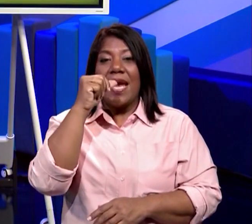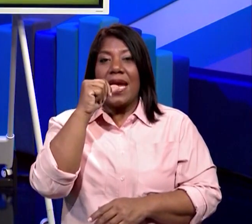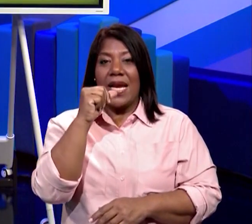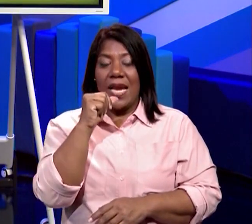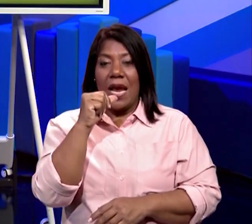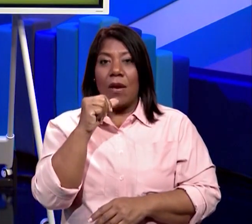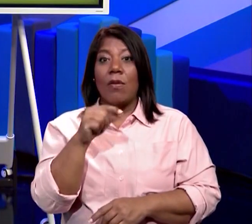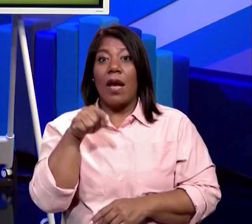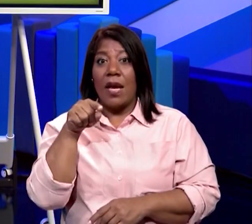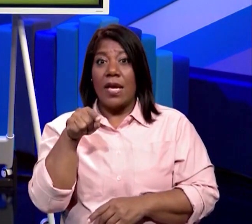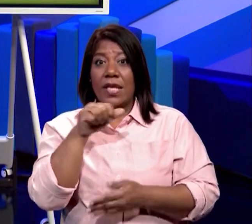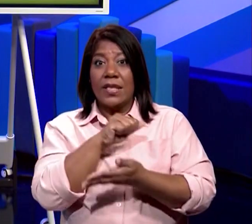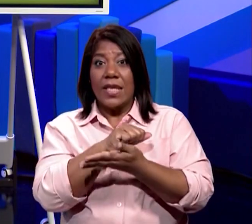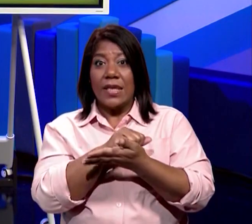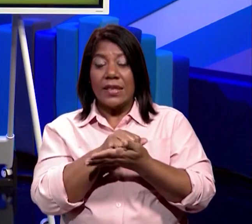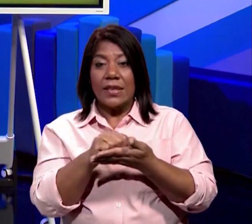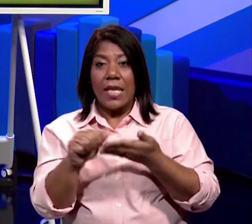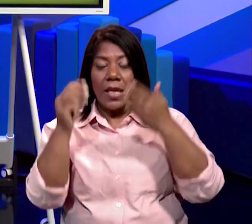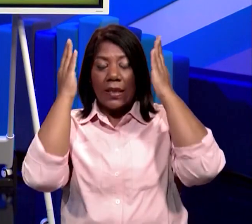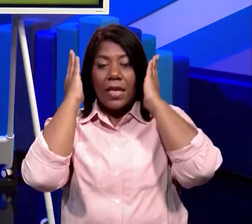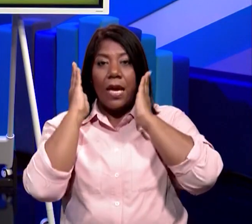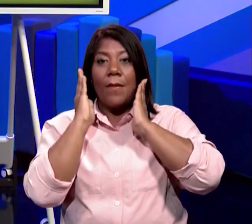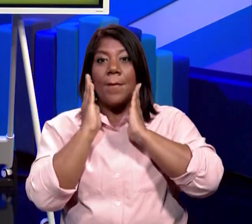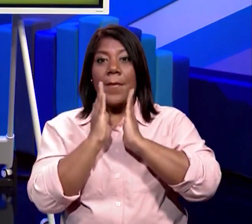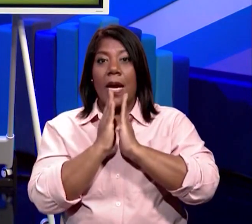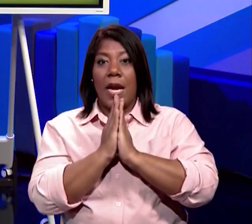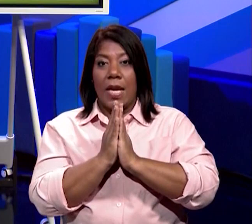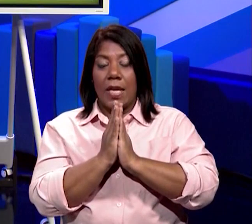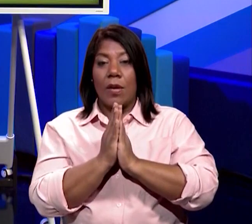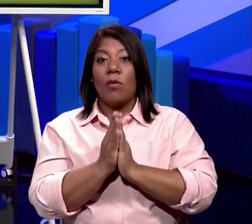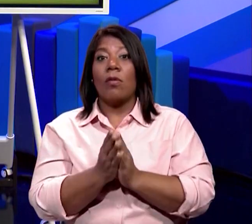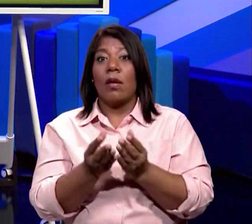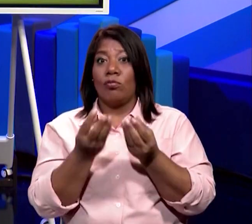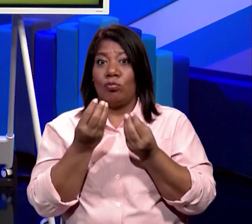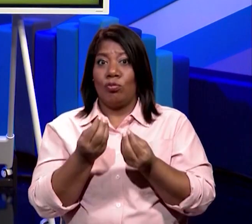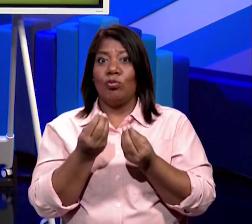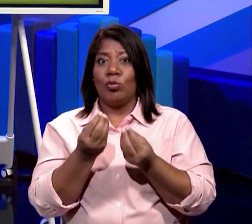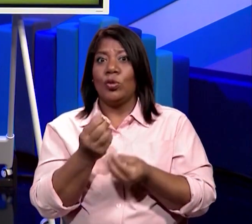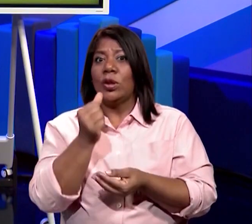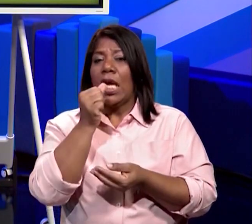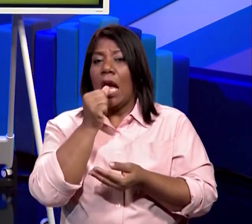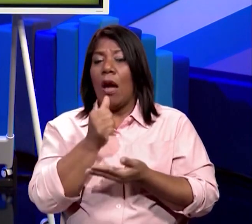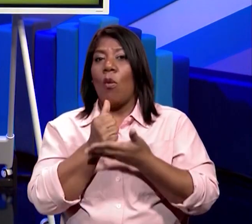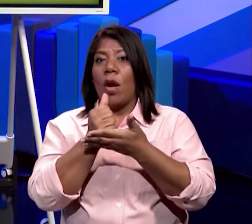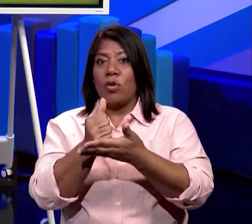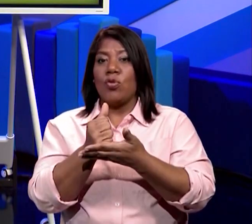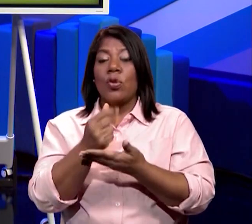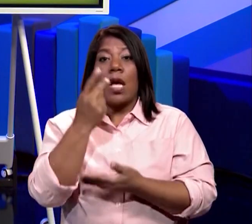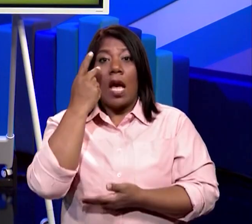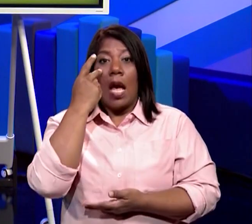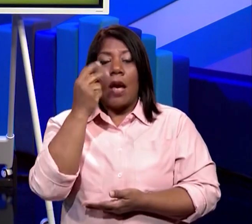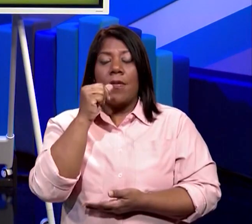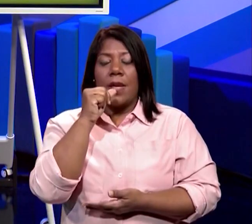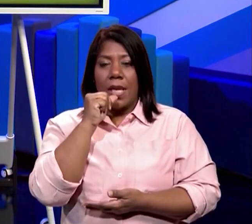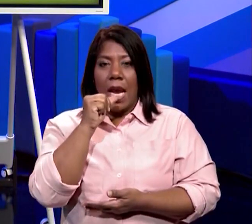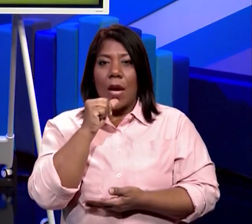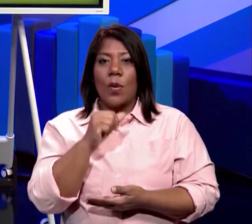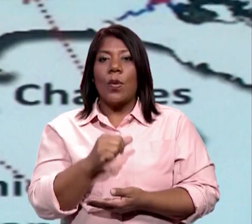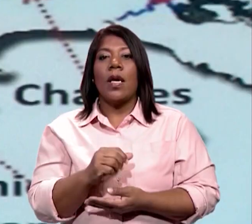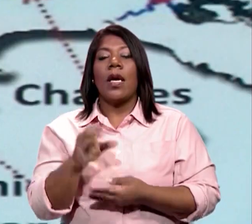abastece a la provincia de Veraguas. Sigue posteriormente